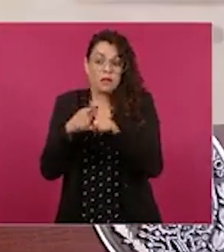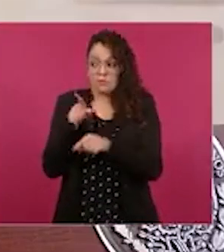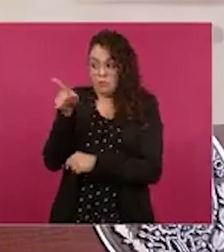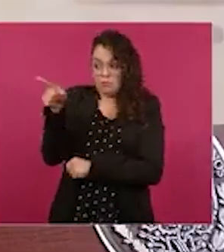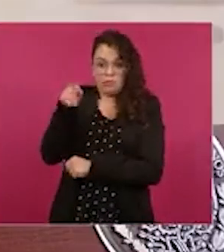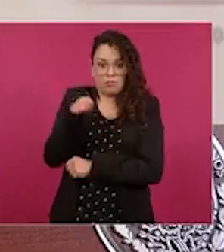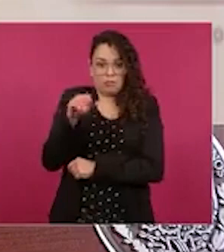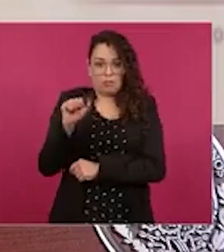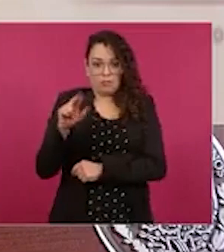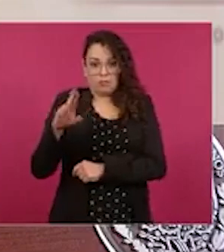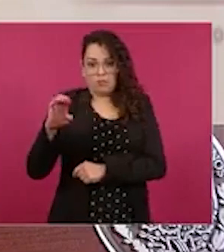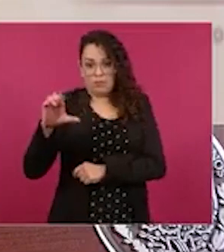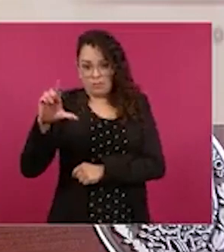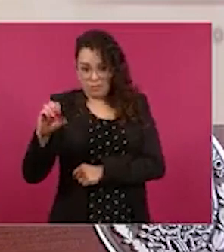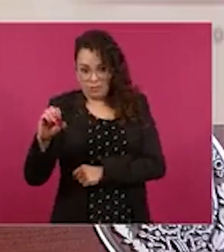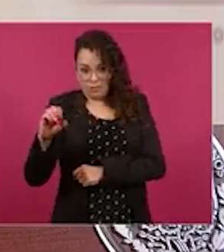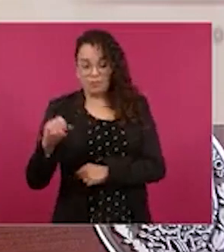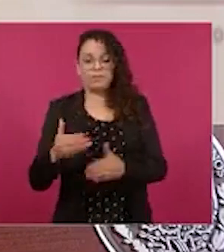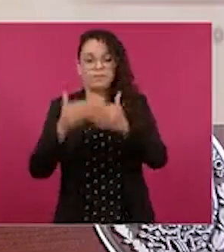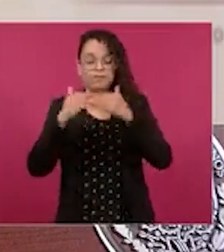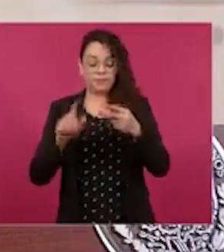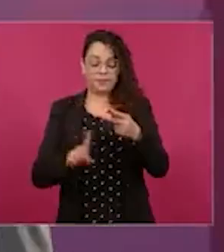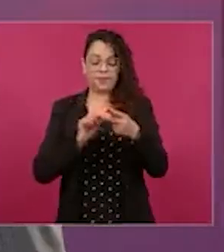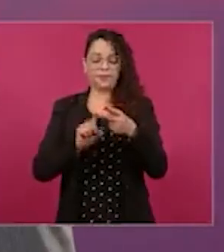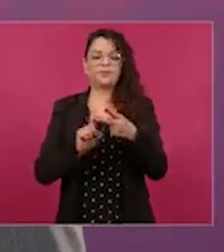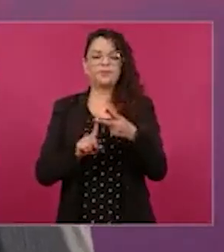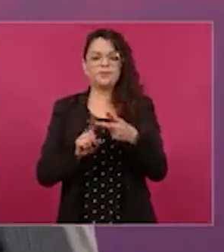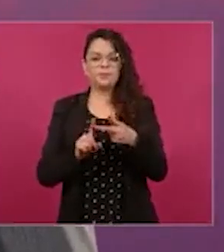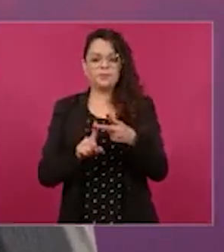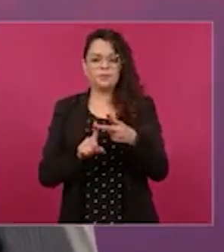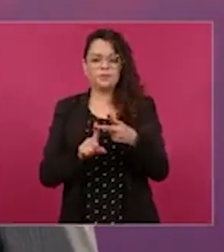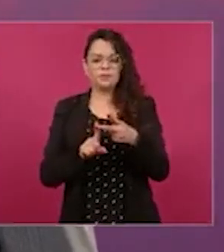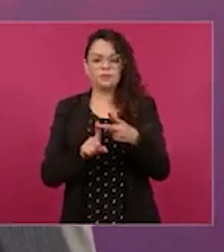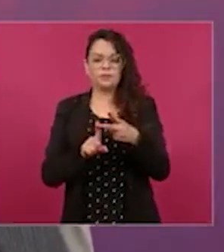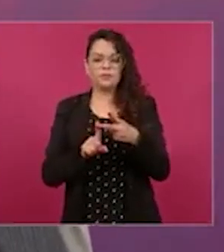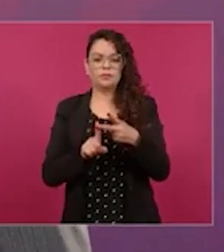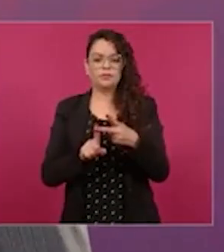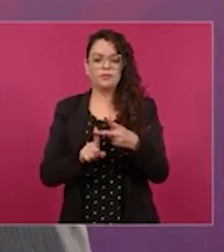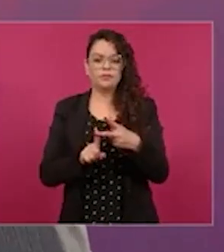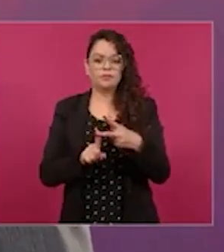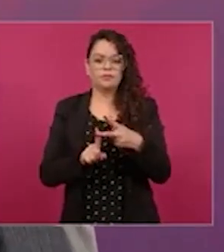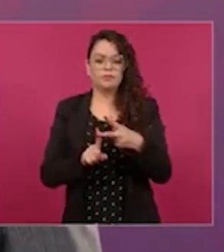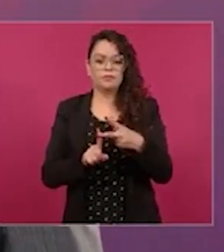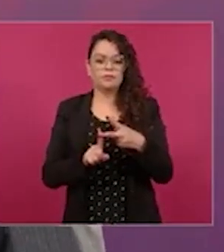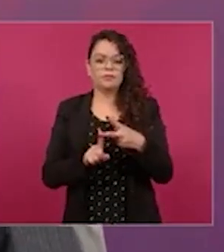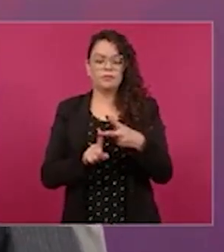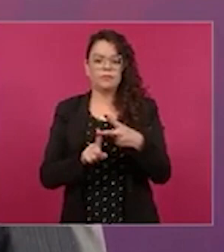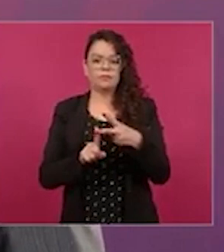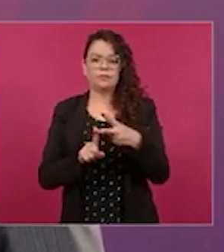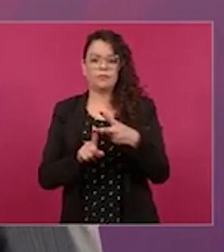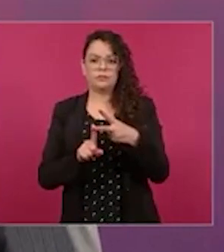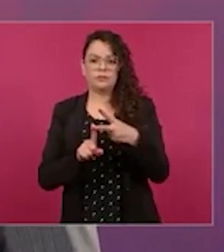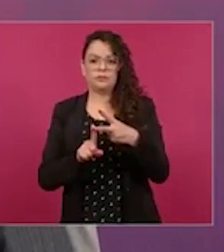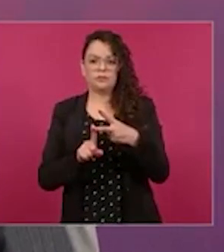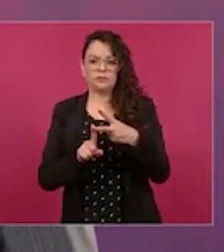y dos él pidió